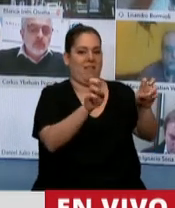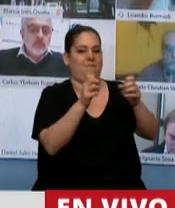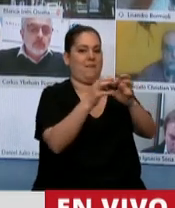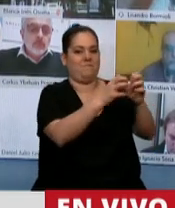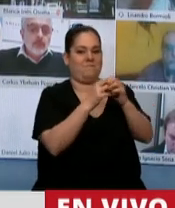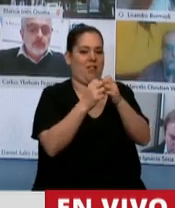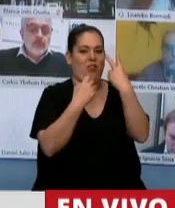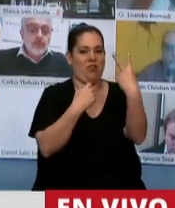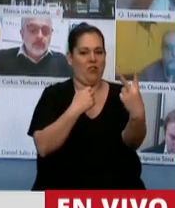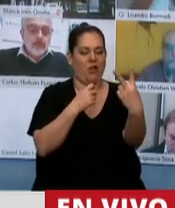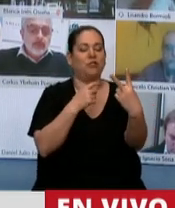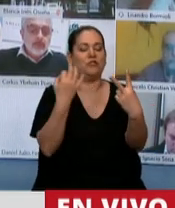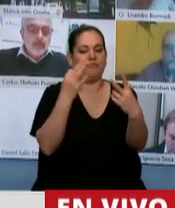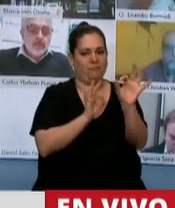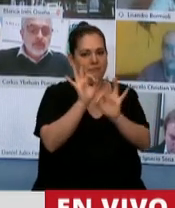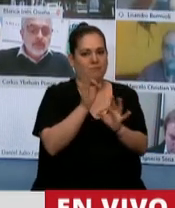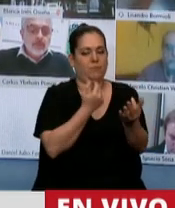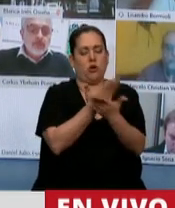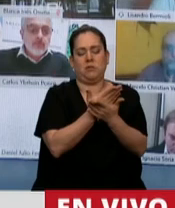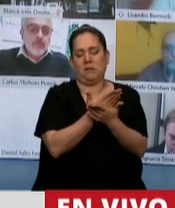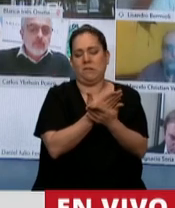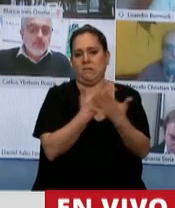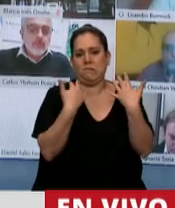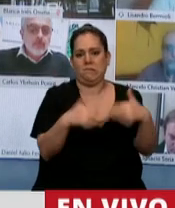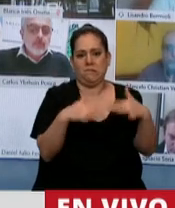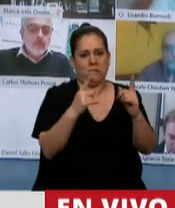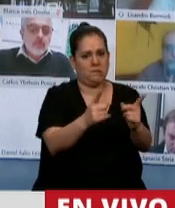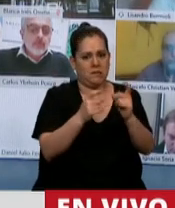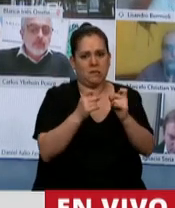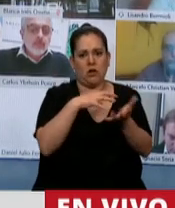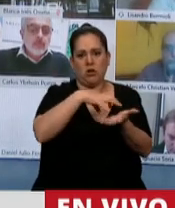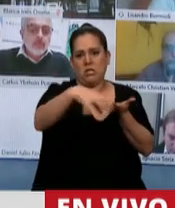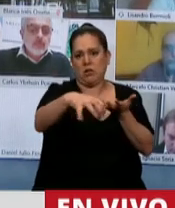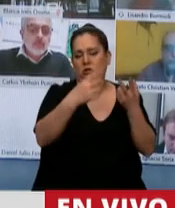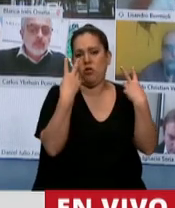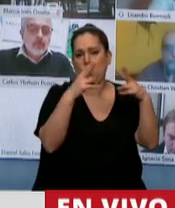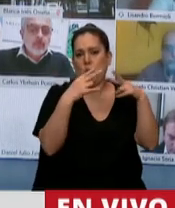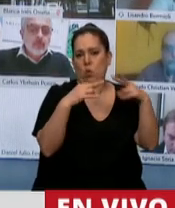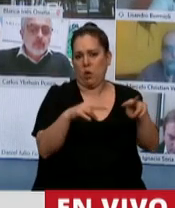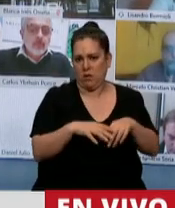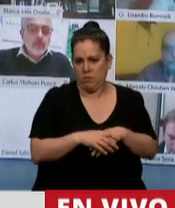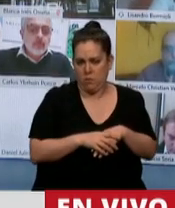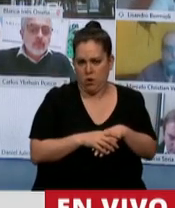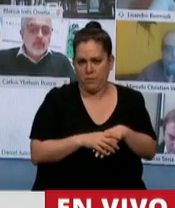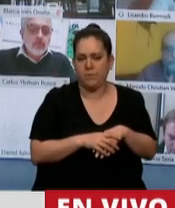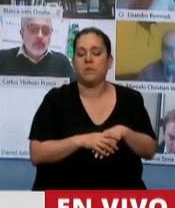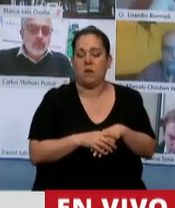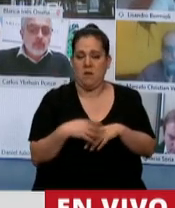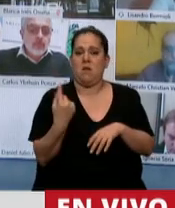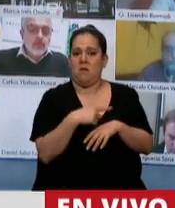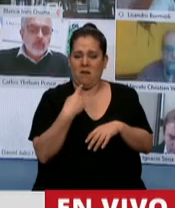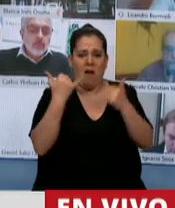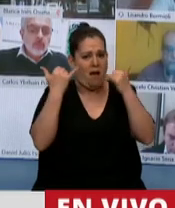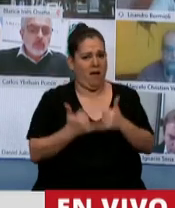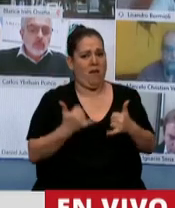este proyecto tan esperado, tan necesario para el sector del turismo. Estamos en